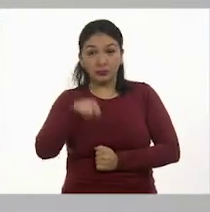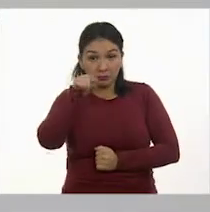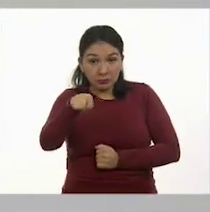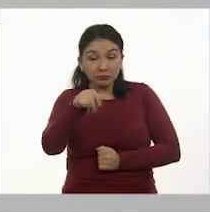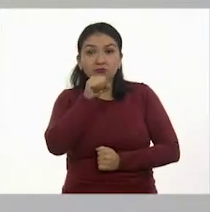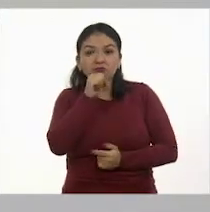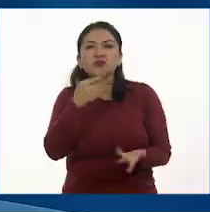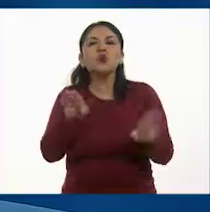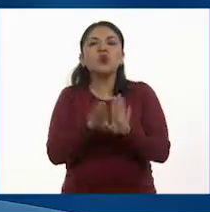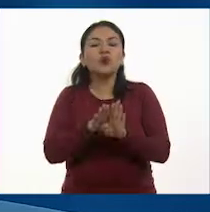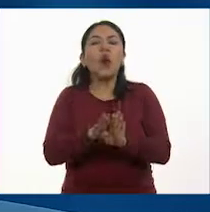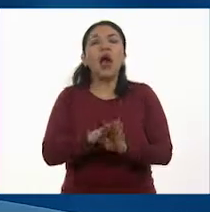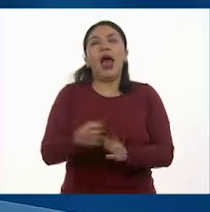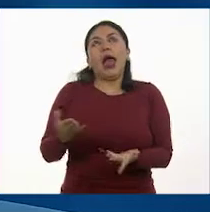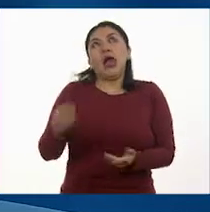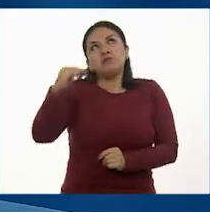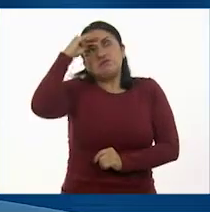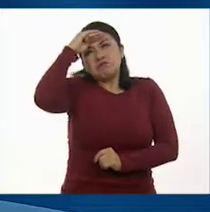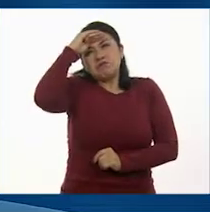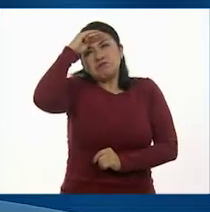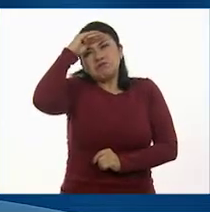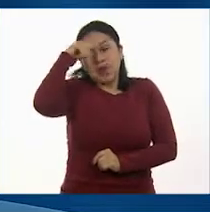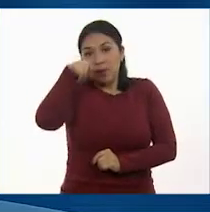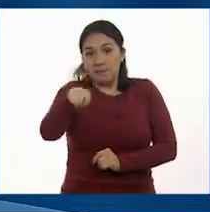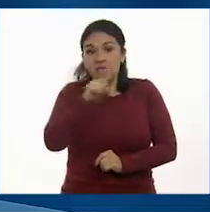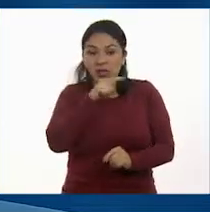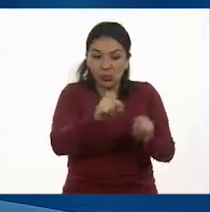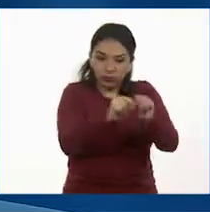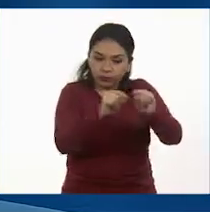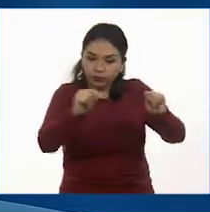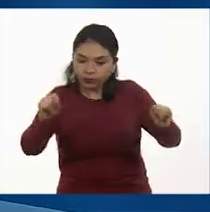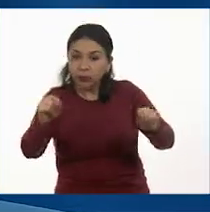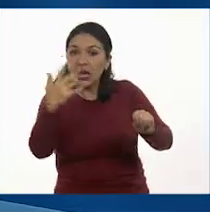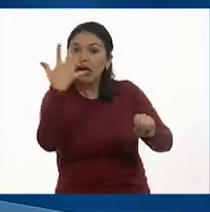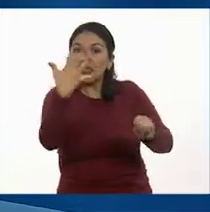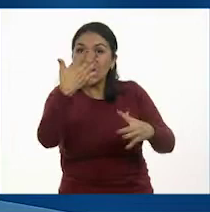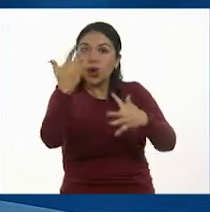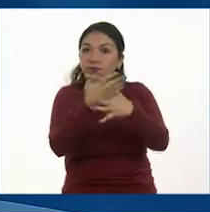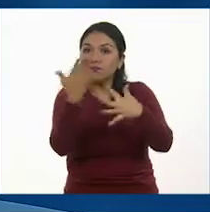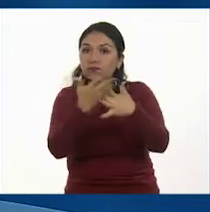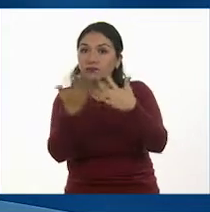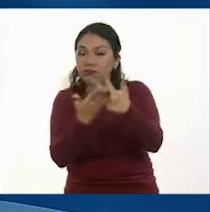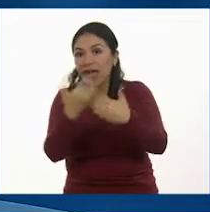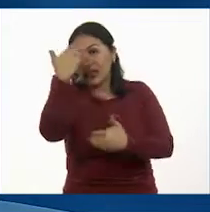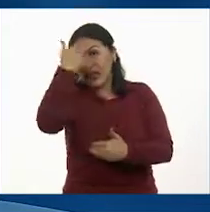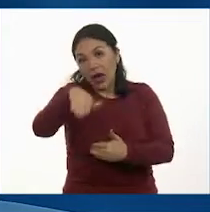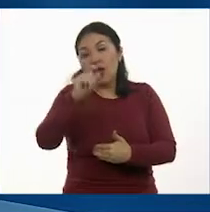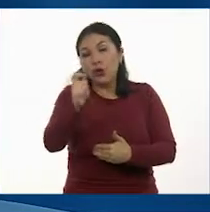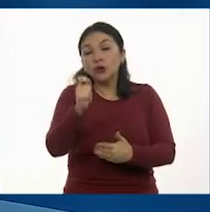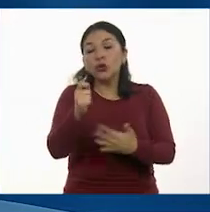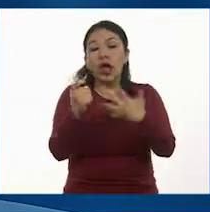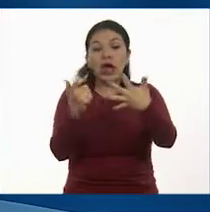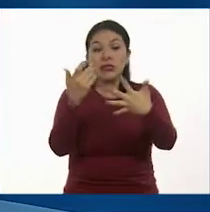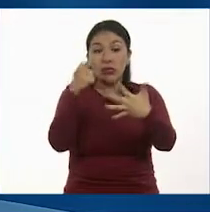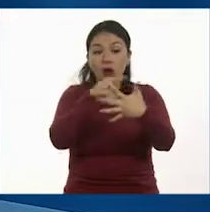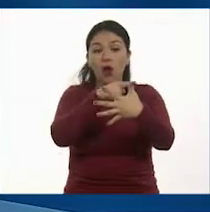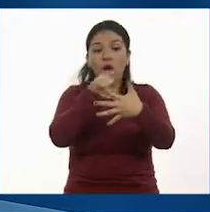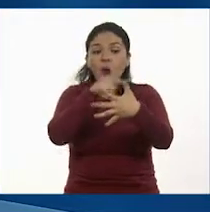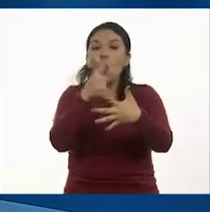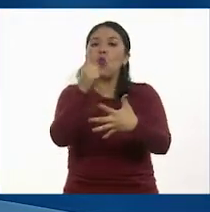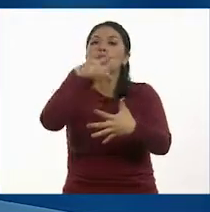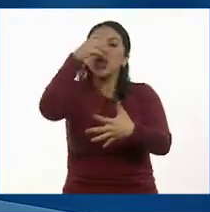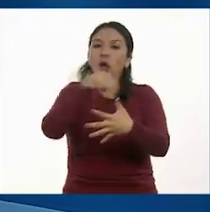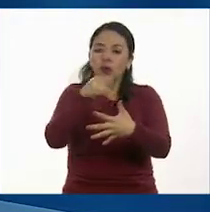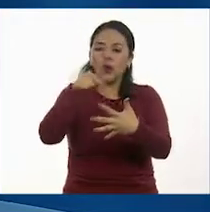Pues dividimos la recta en cinco partes y ya sabemos que cada parte corresponde a un kilómetro,